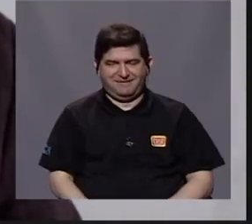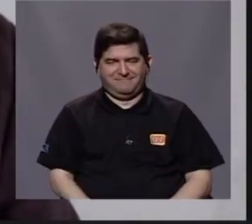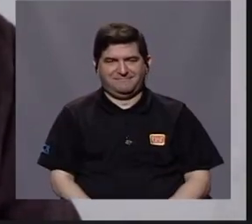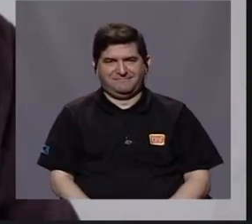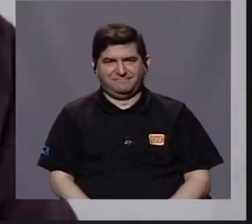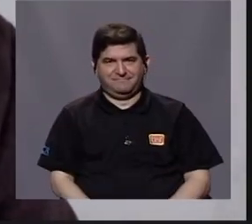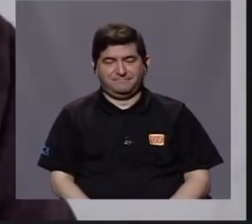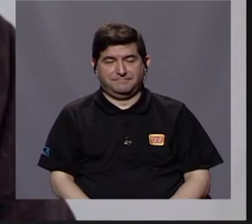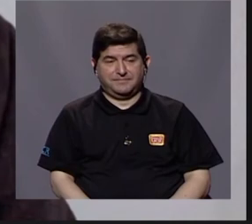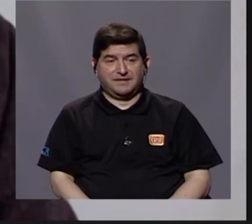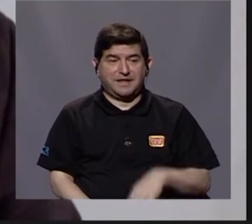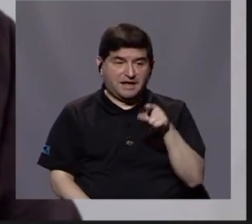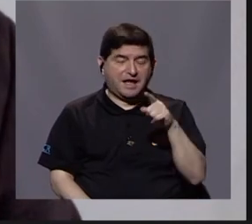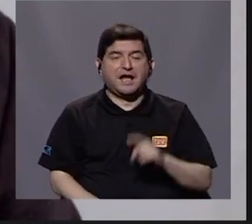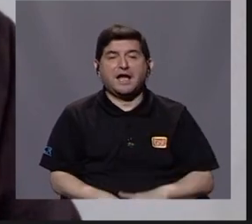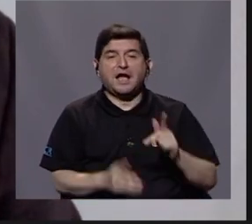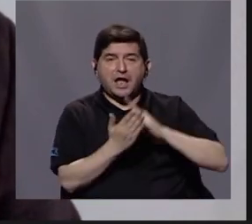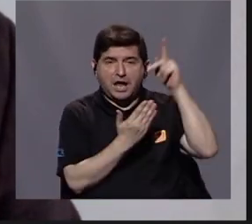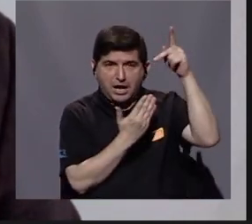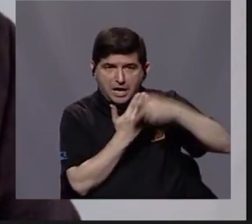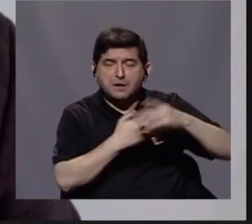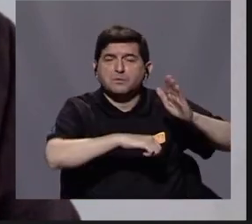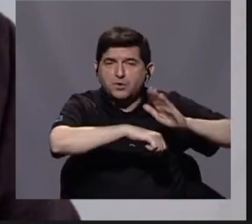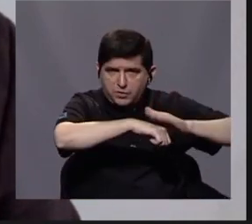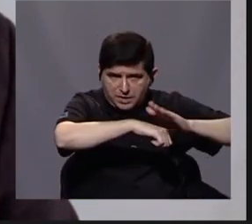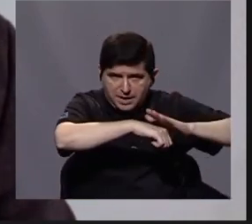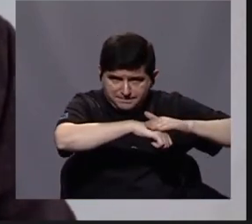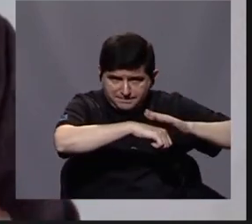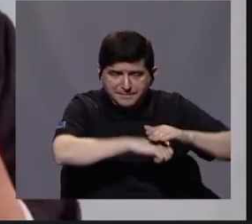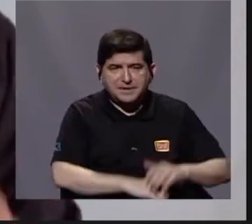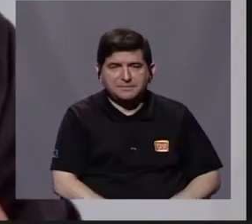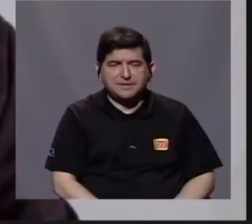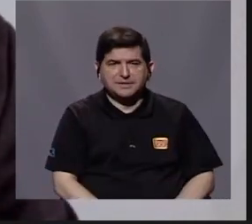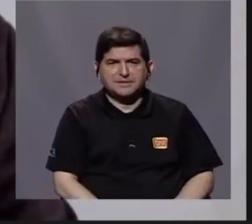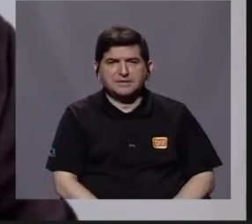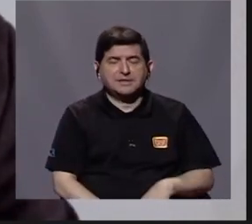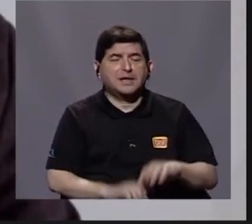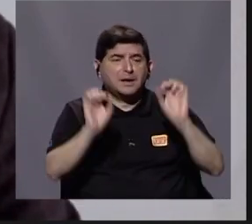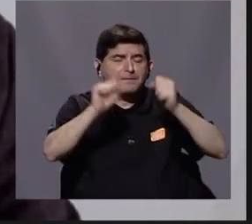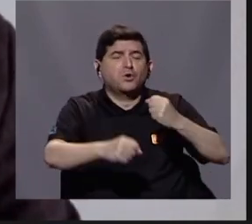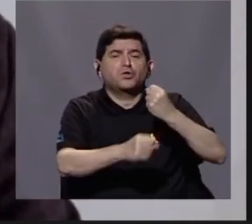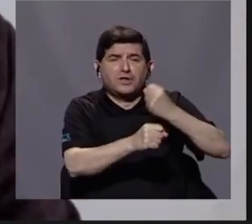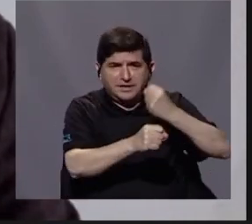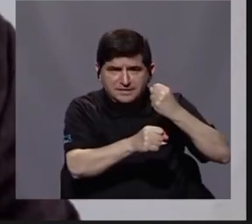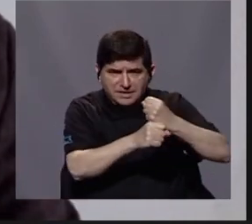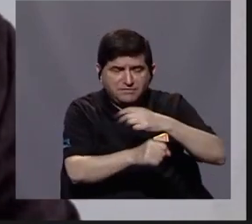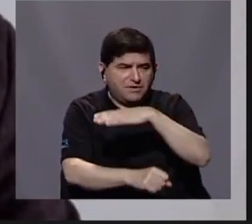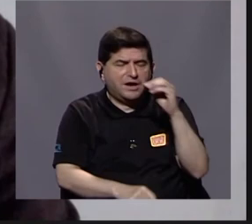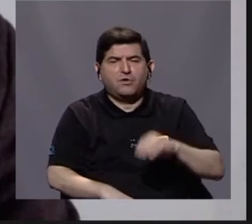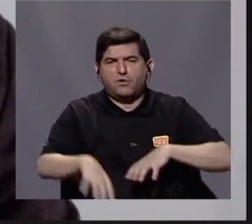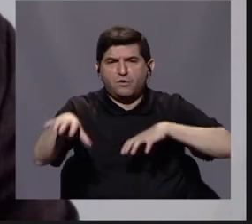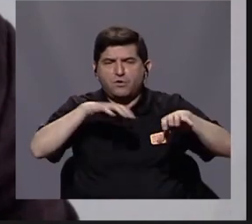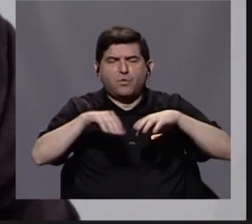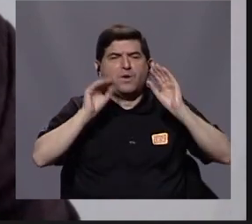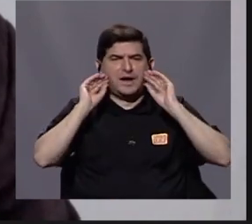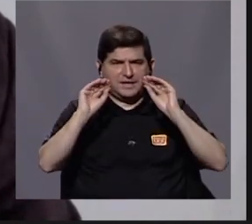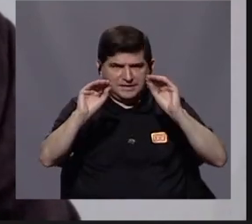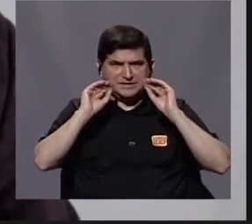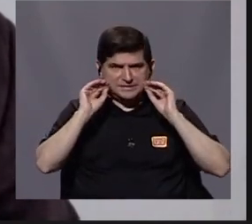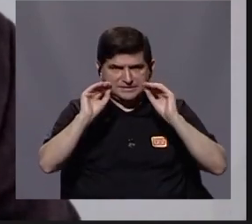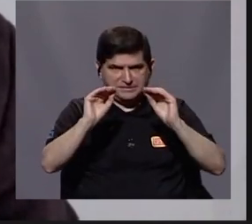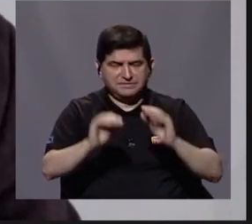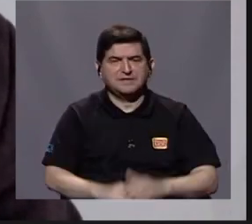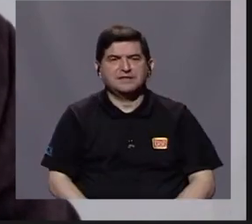un lado, DACA, el programa que permite conseguir un trabajo o desarrollar actividades académicas